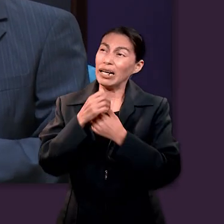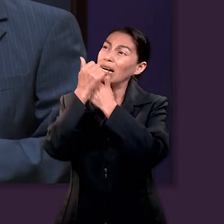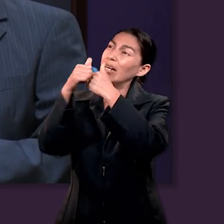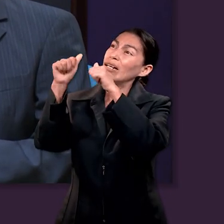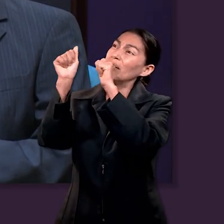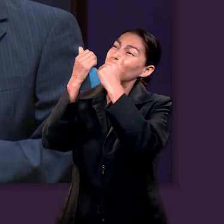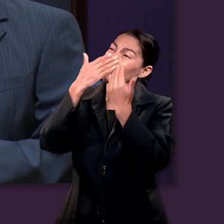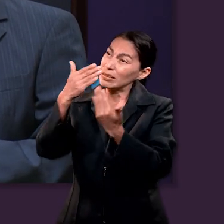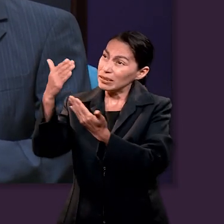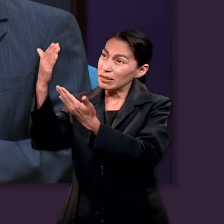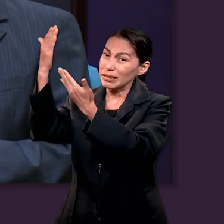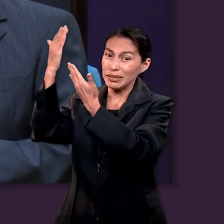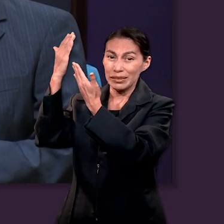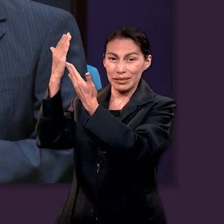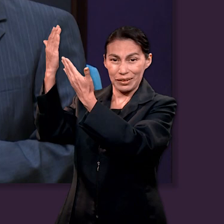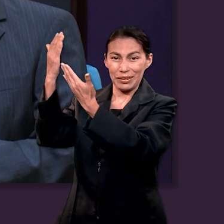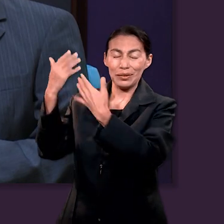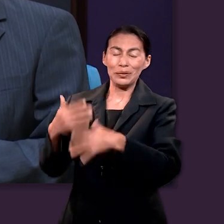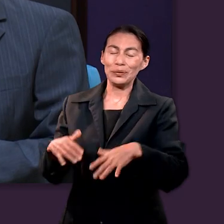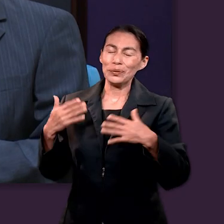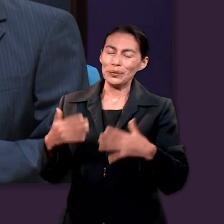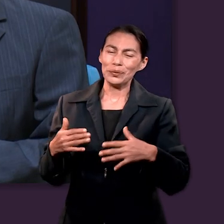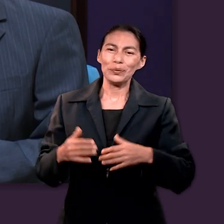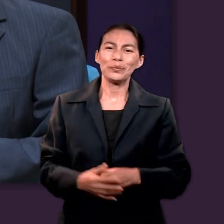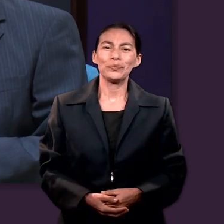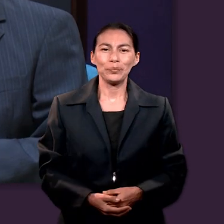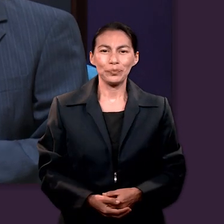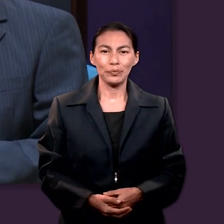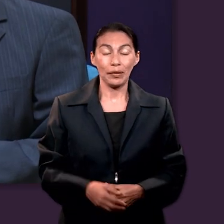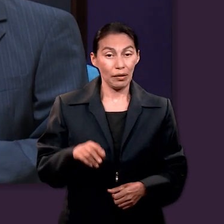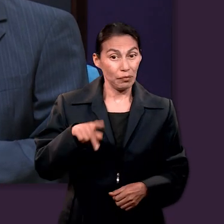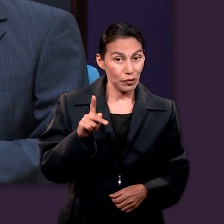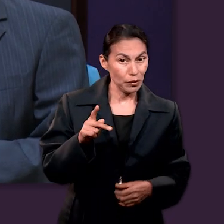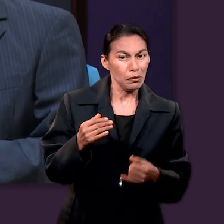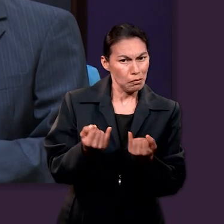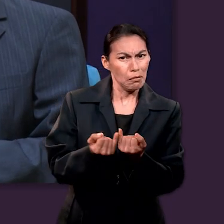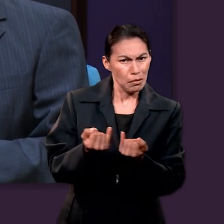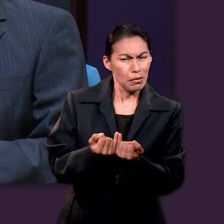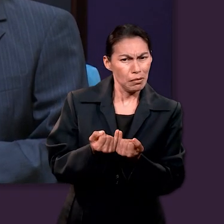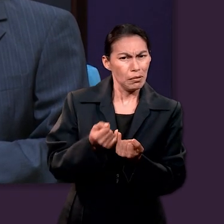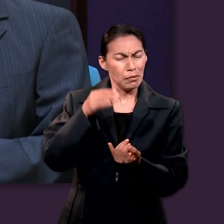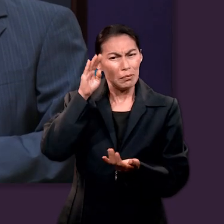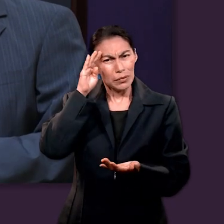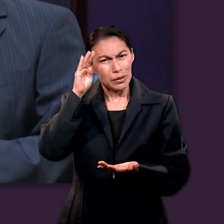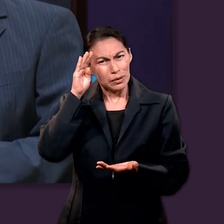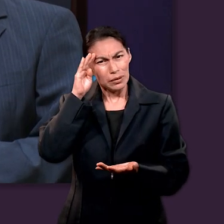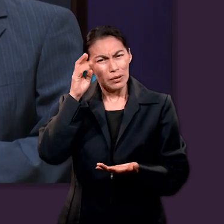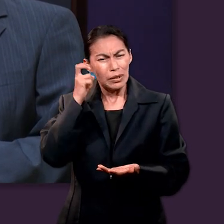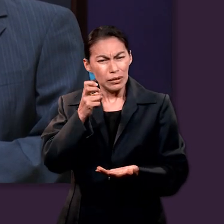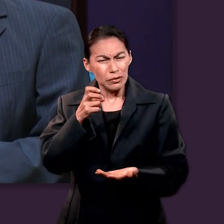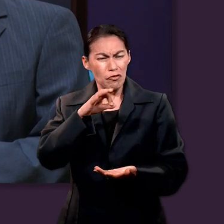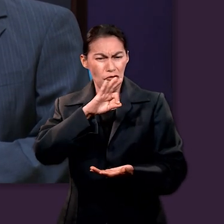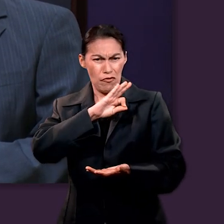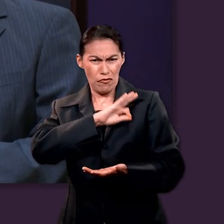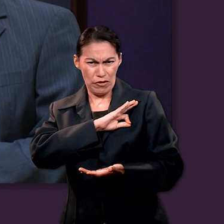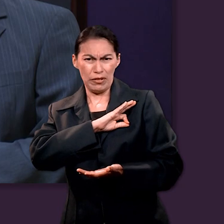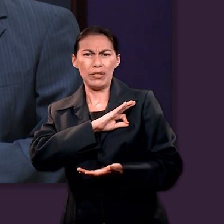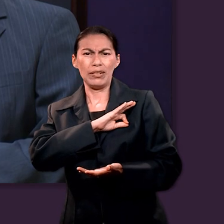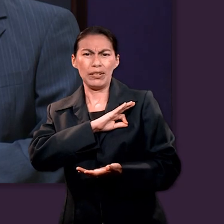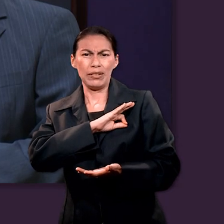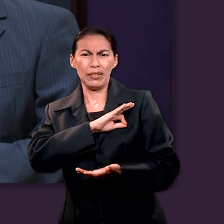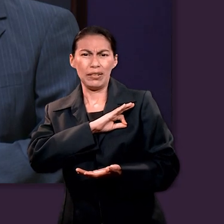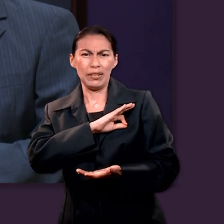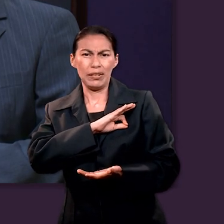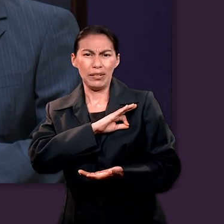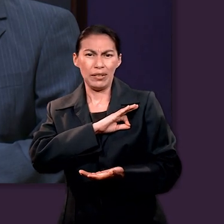finalmente fue la alabanza, ¿no? Alabaron a Dios. Pero también pienso que fue,